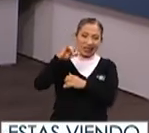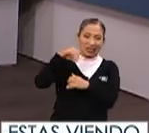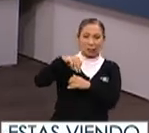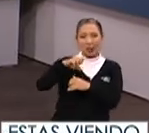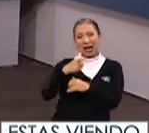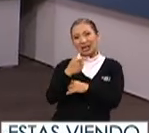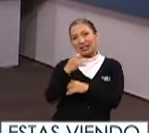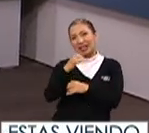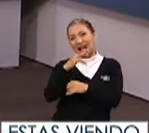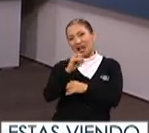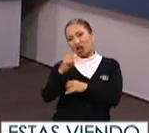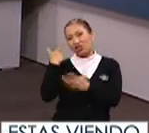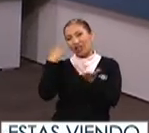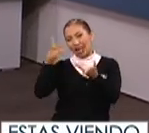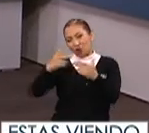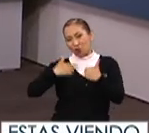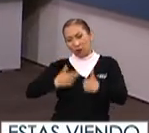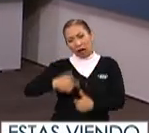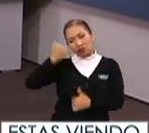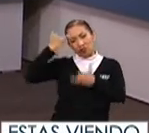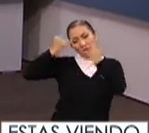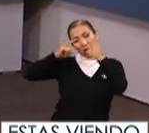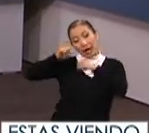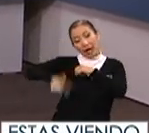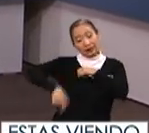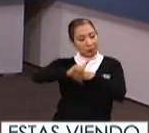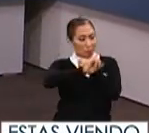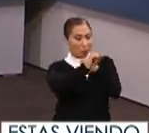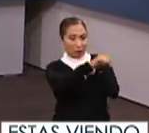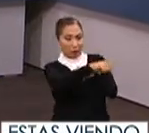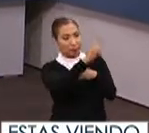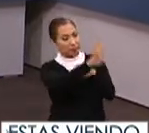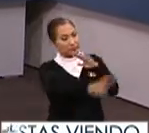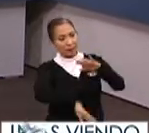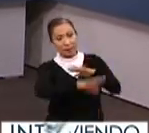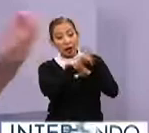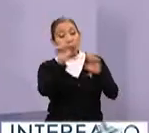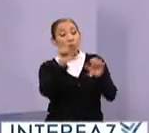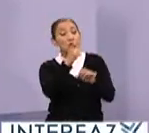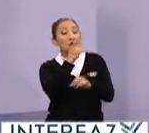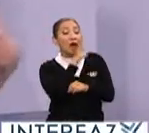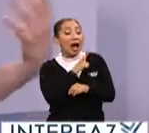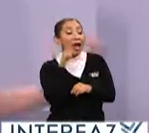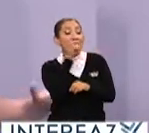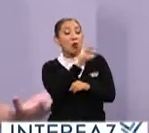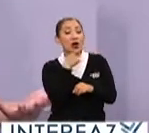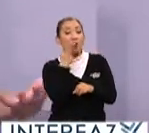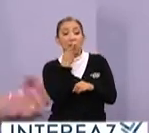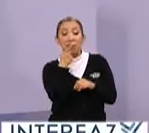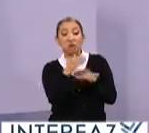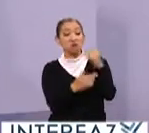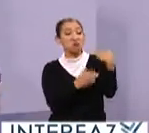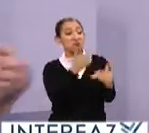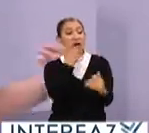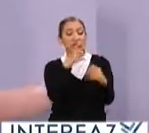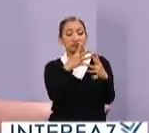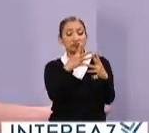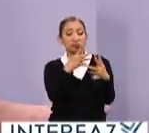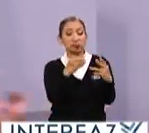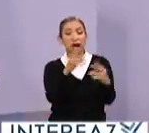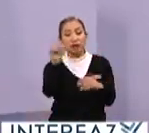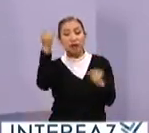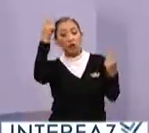de los seres humanos, este problema muy fundamental. Cuando una lengua no se habla, hay muchos